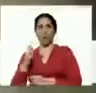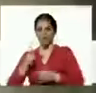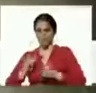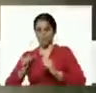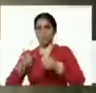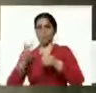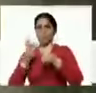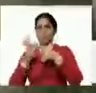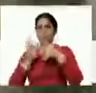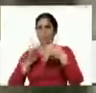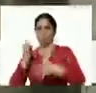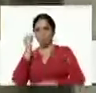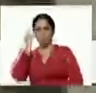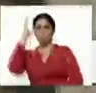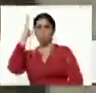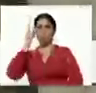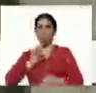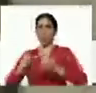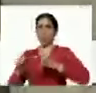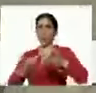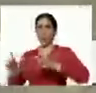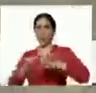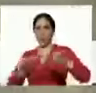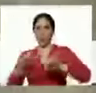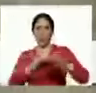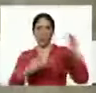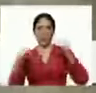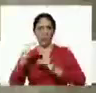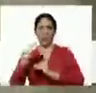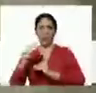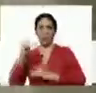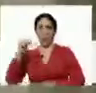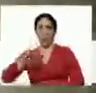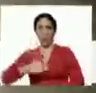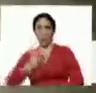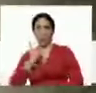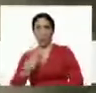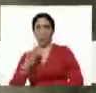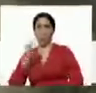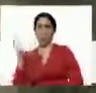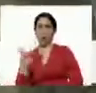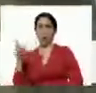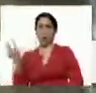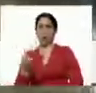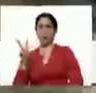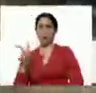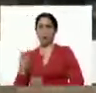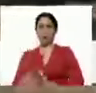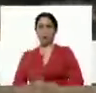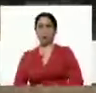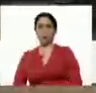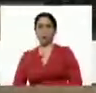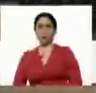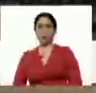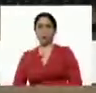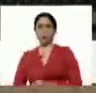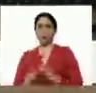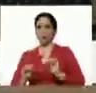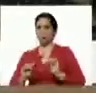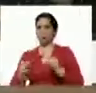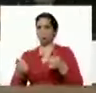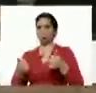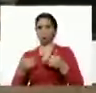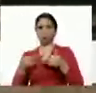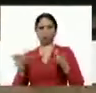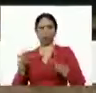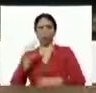con una capacidad operativa al máximo hoy podemos decirle a Guarico y a Venezuela que está plenamente operativa